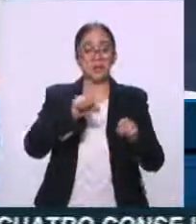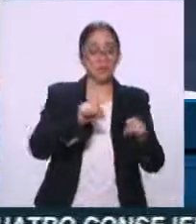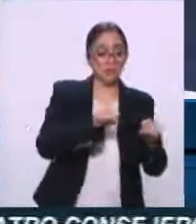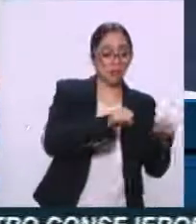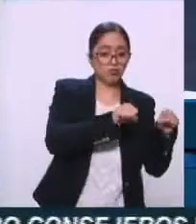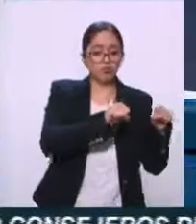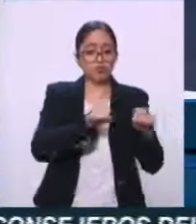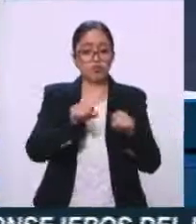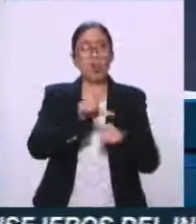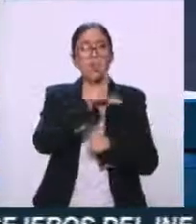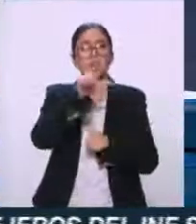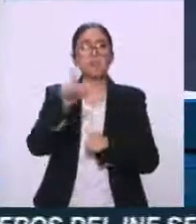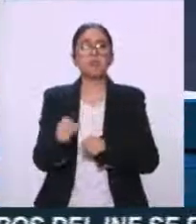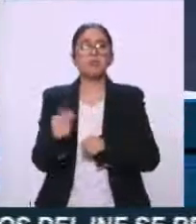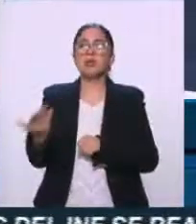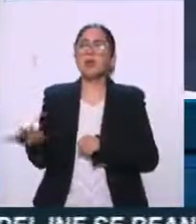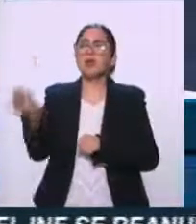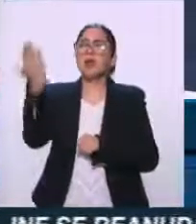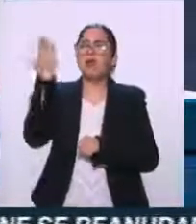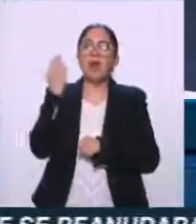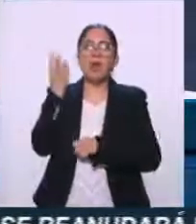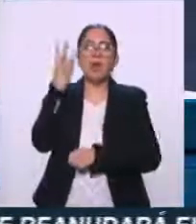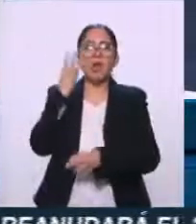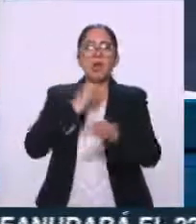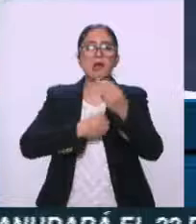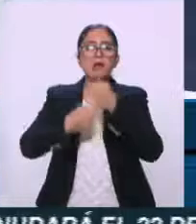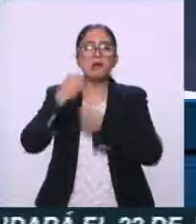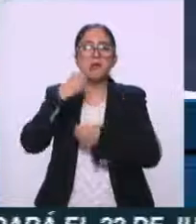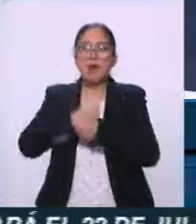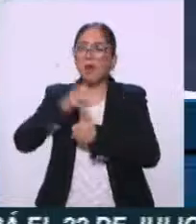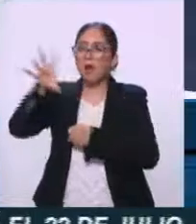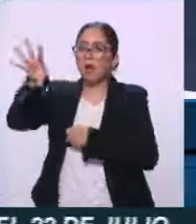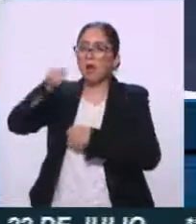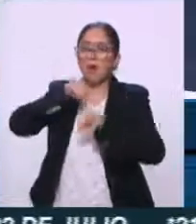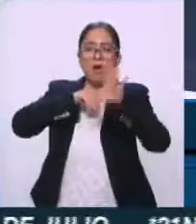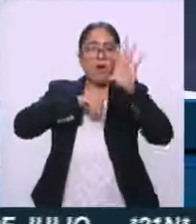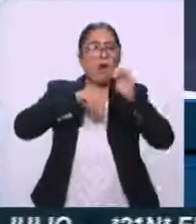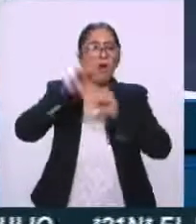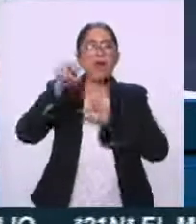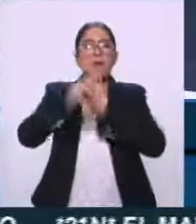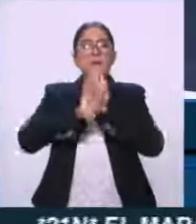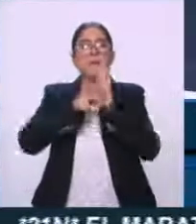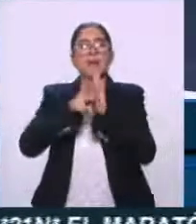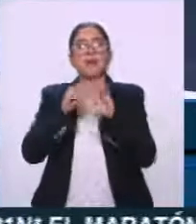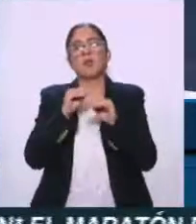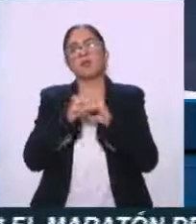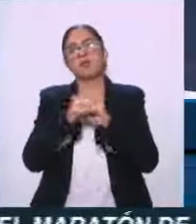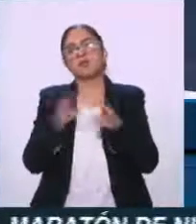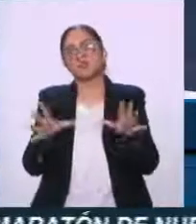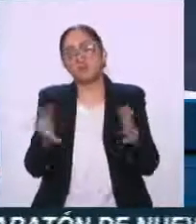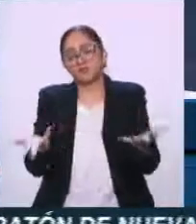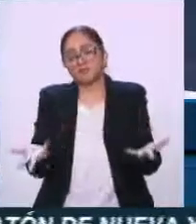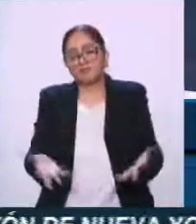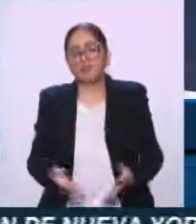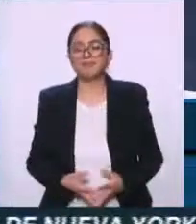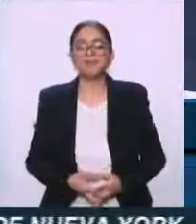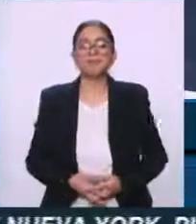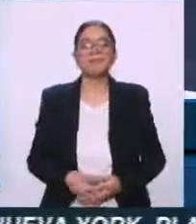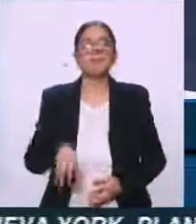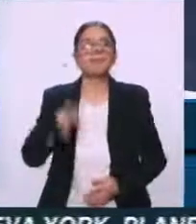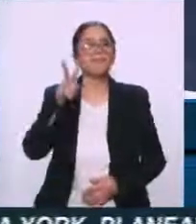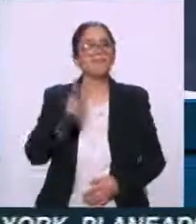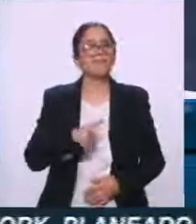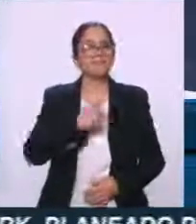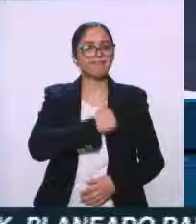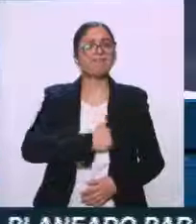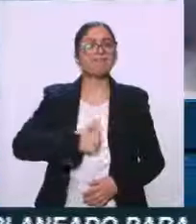imágenes, videos del sismo de hace casi tres años. Sí, tristemente, quisieron sacarle a raja política. Las